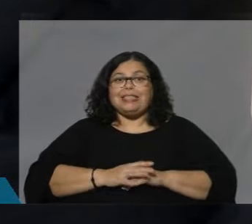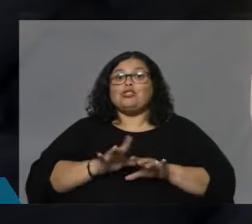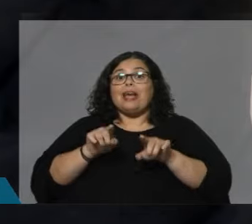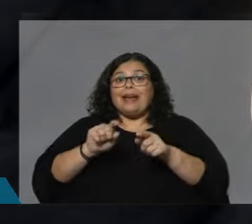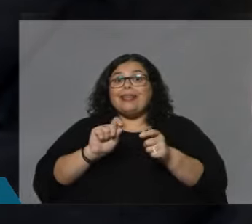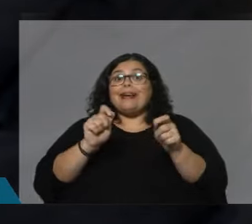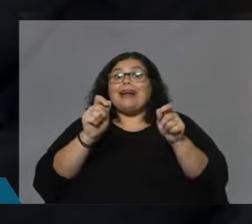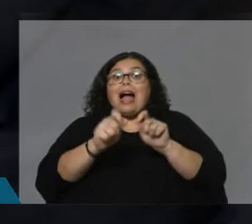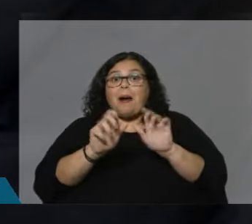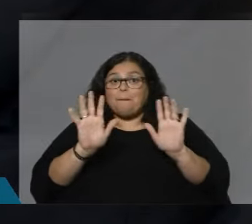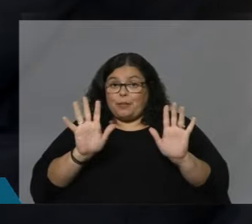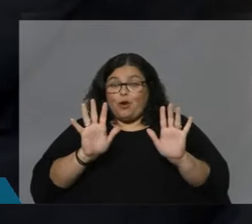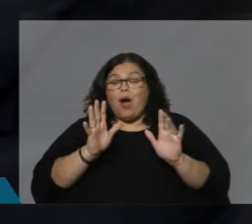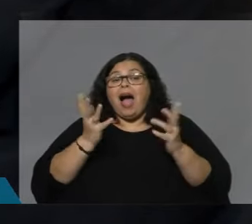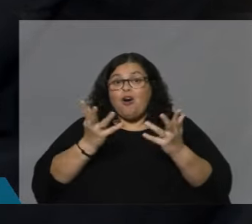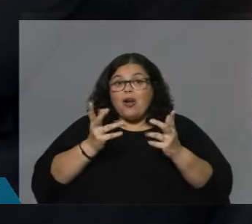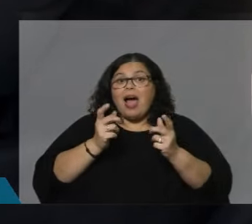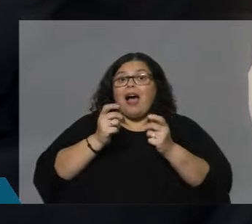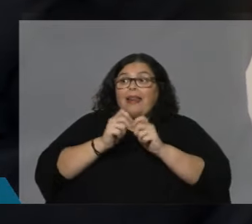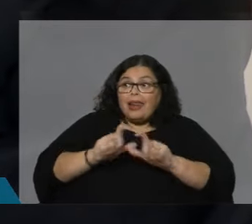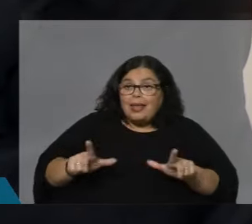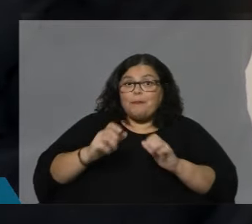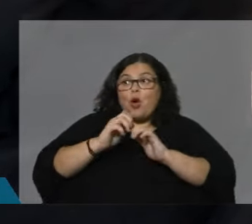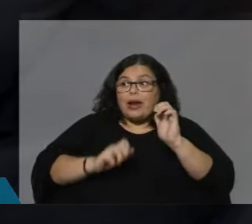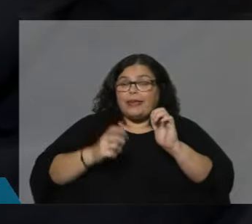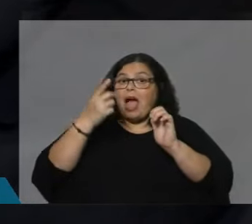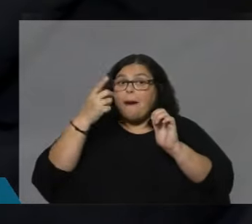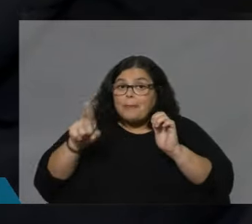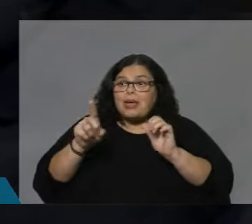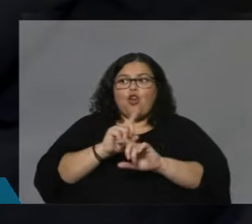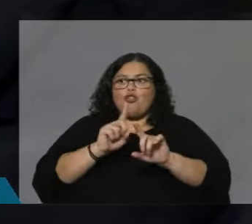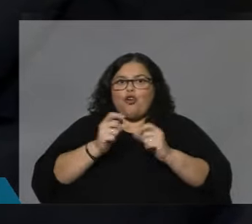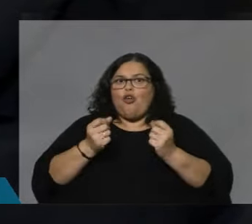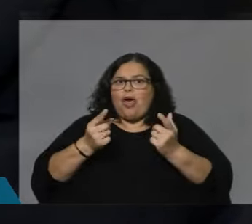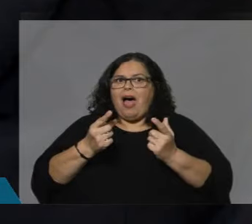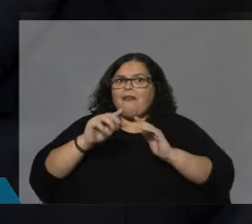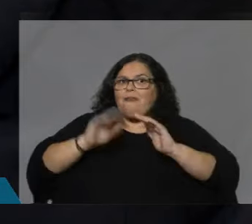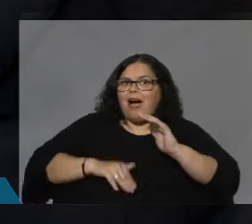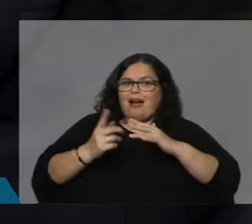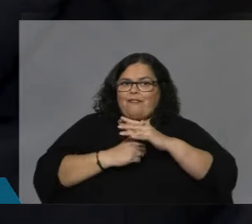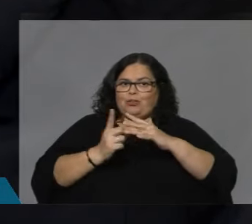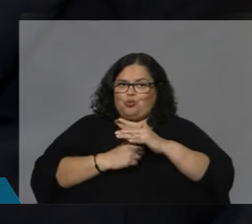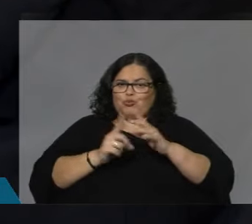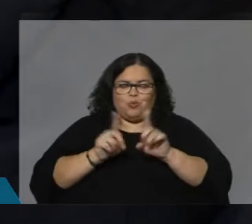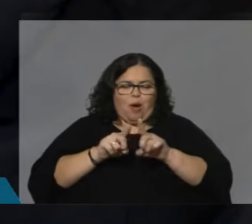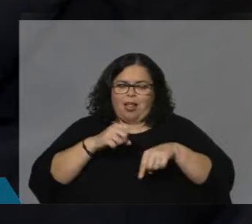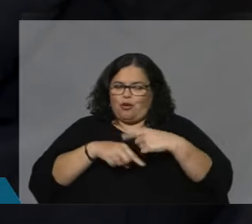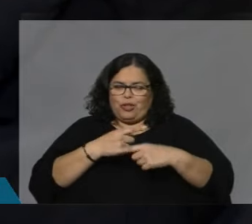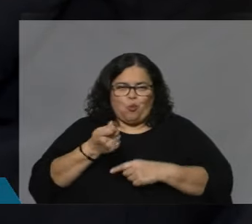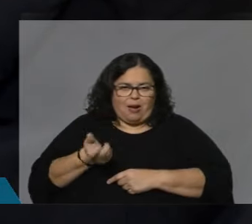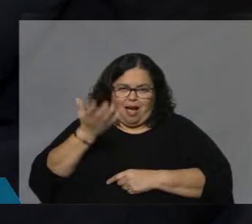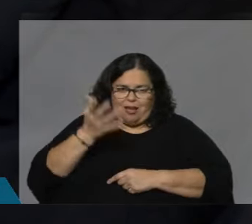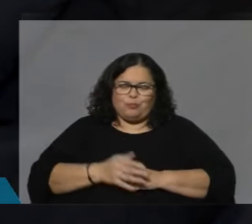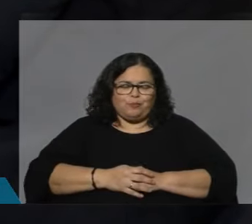manifestado en el usuario. Se asegura que haya electricidad, pero en lo que es el costo y el costo para las